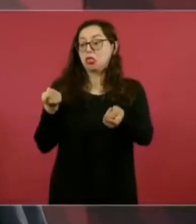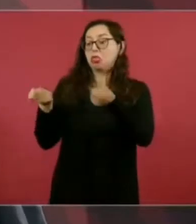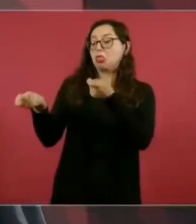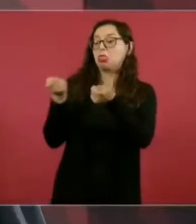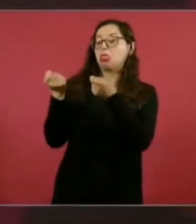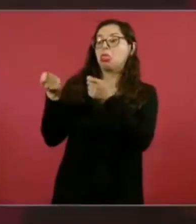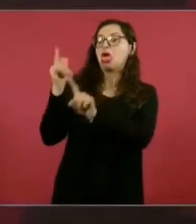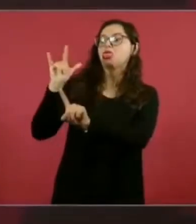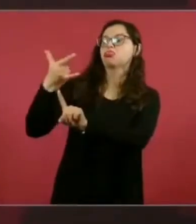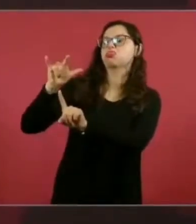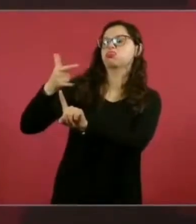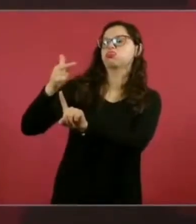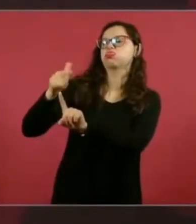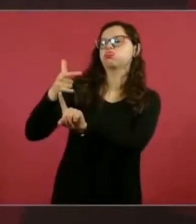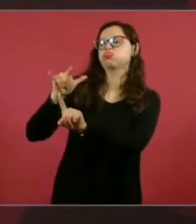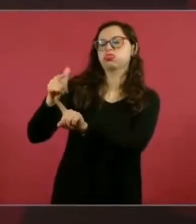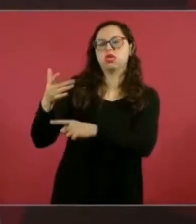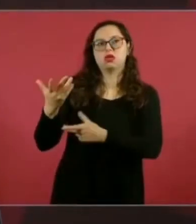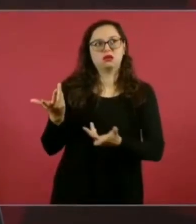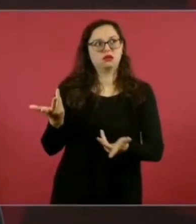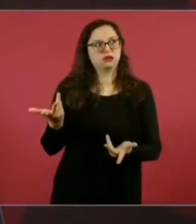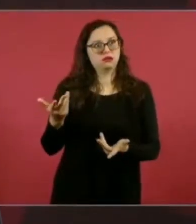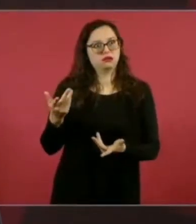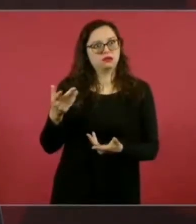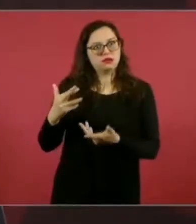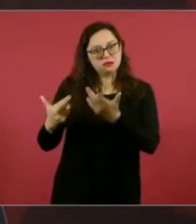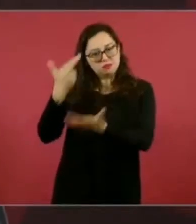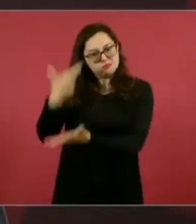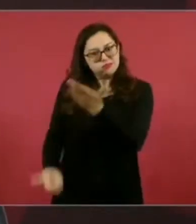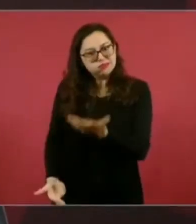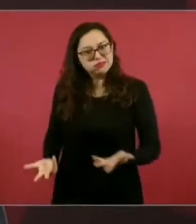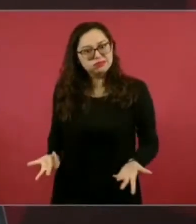de respeto adicional.